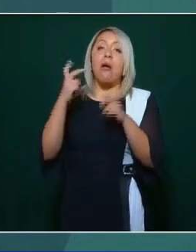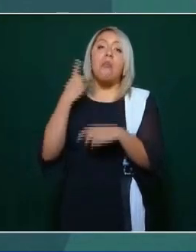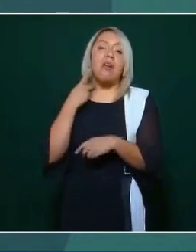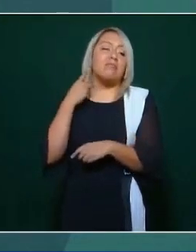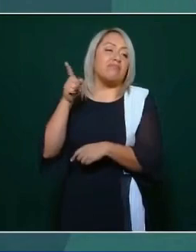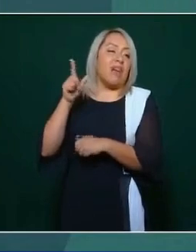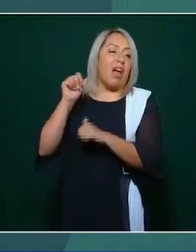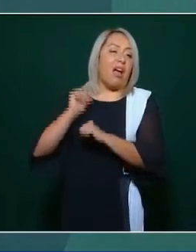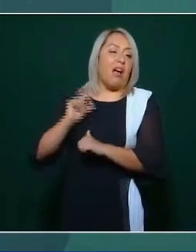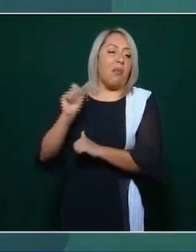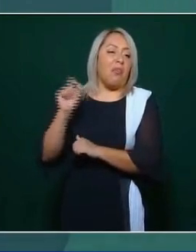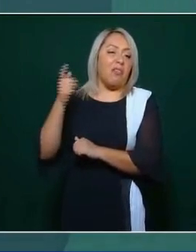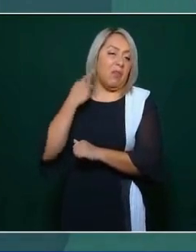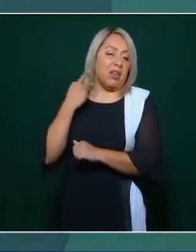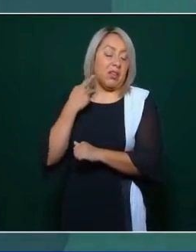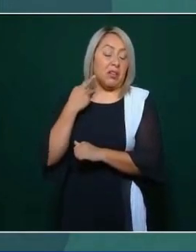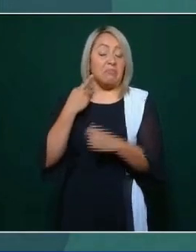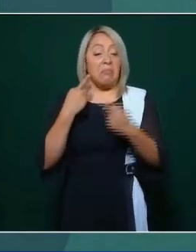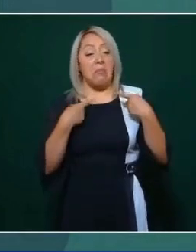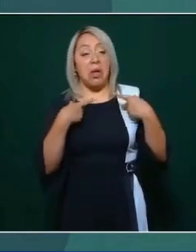que el pueblo no contaba.